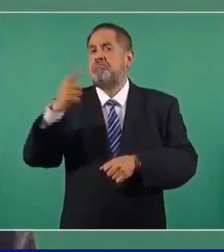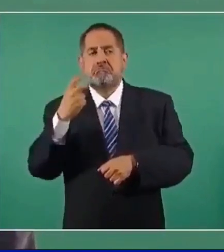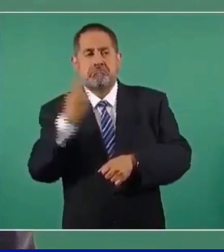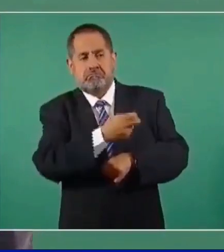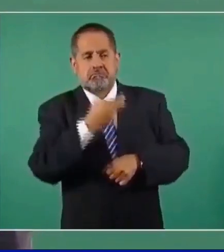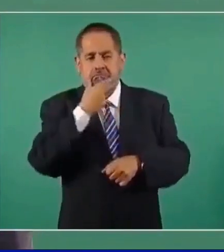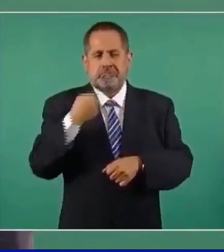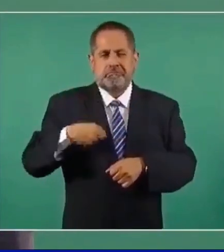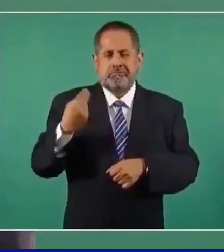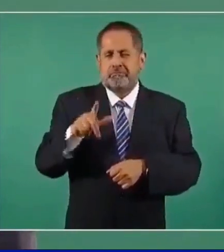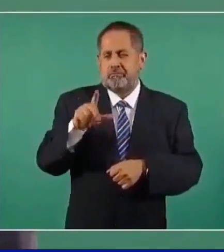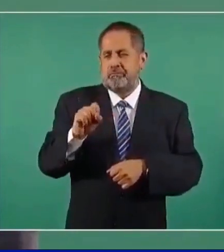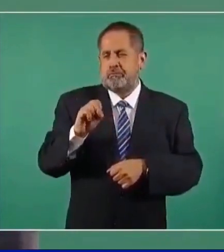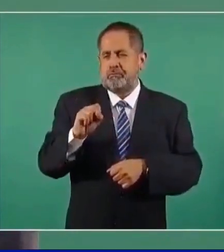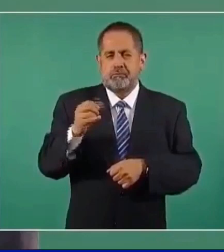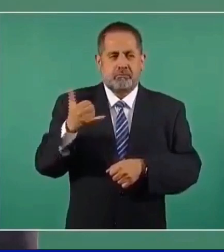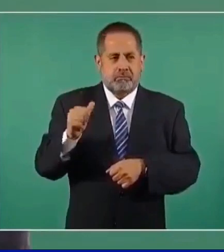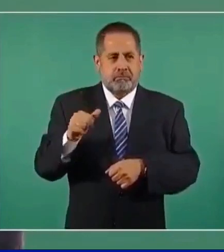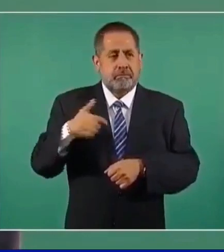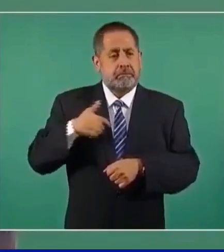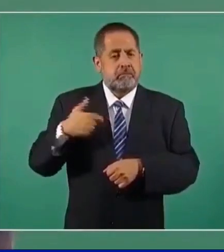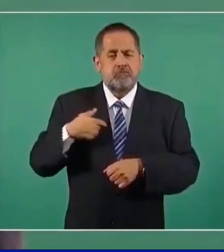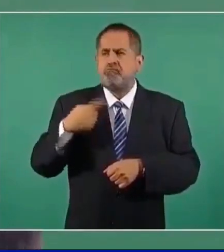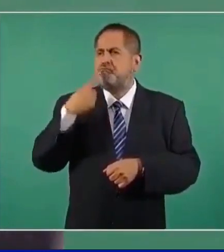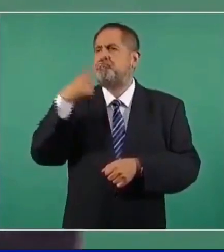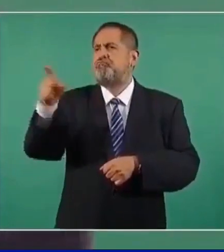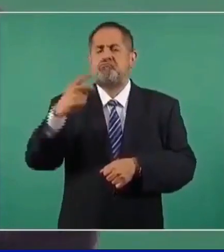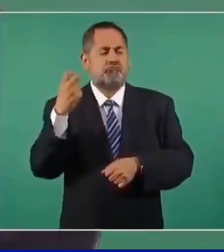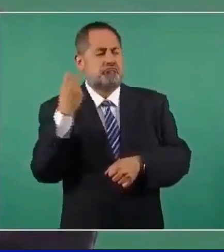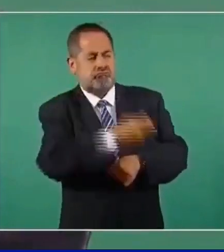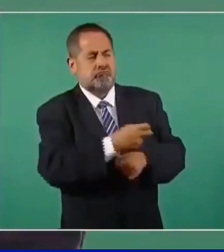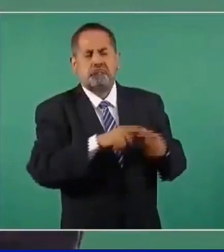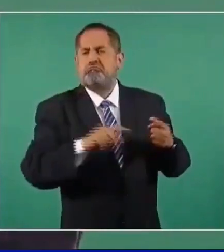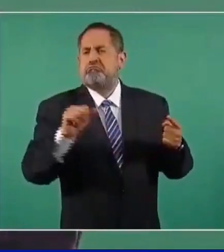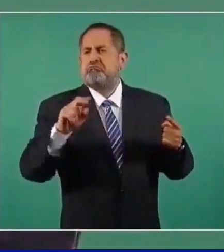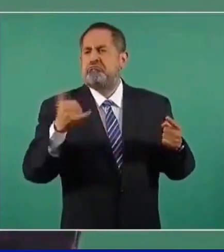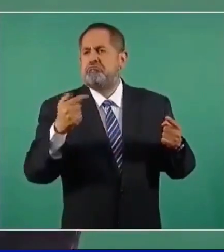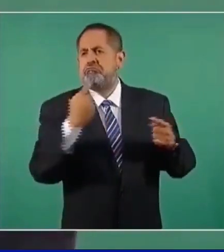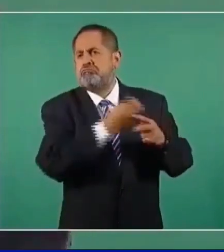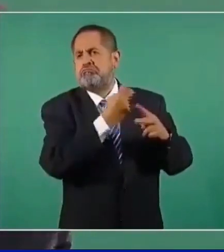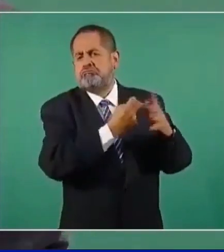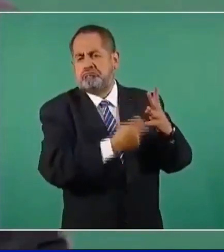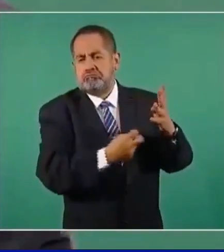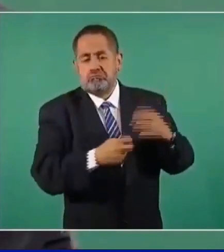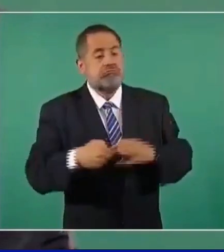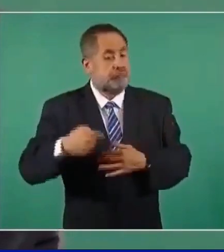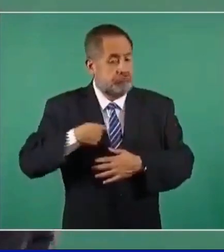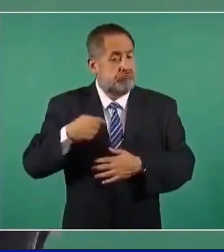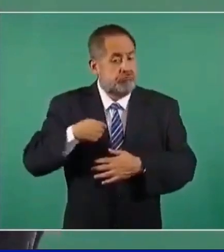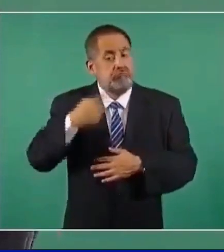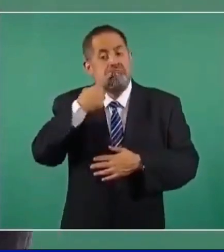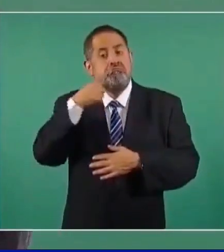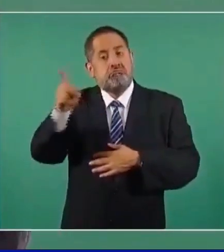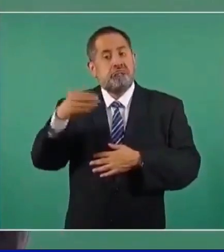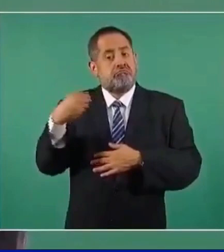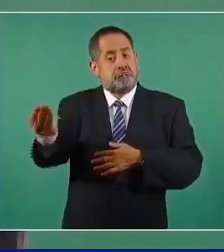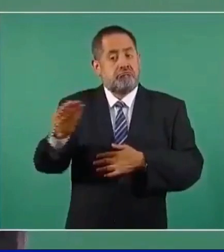Lozoya, ese señor presentó una denuncia